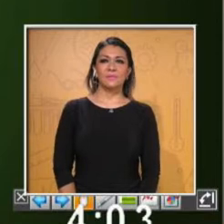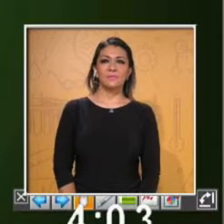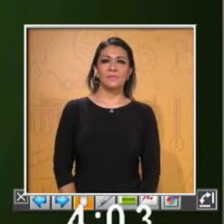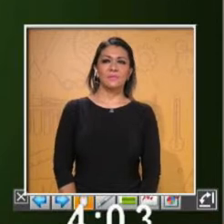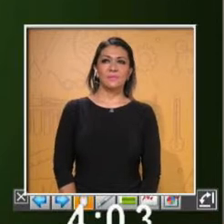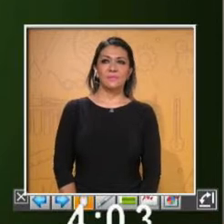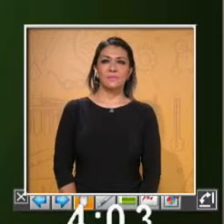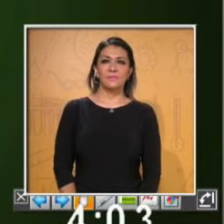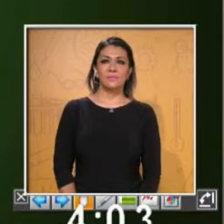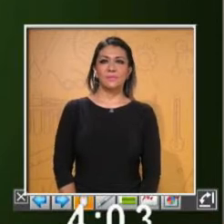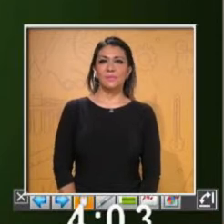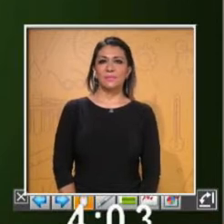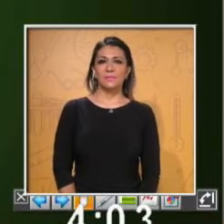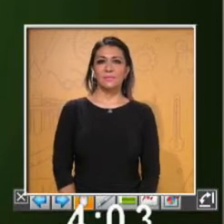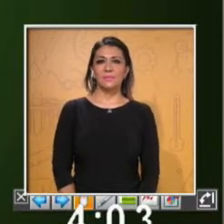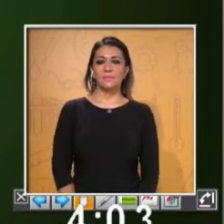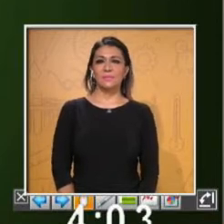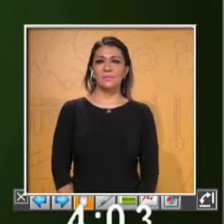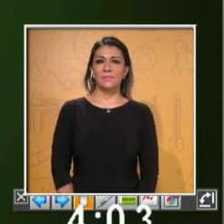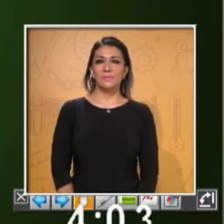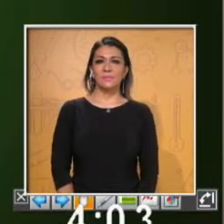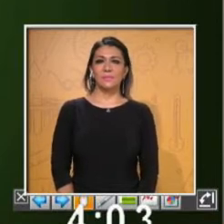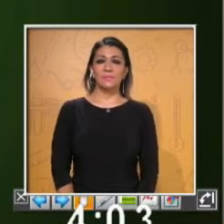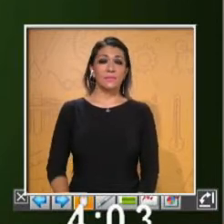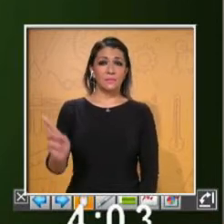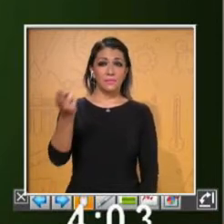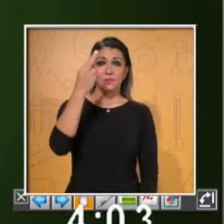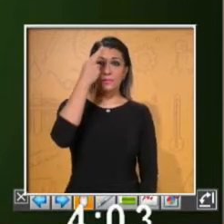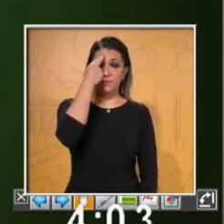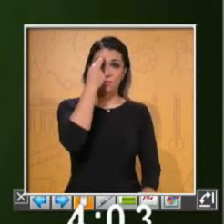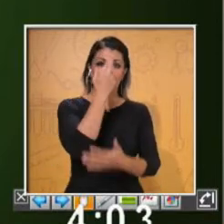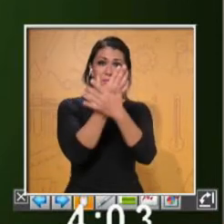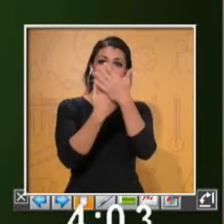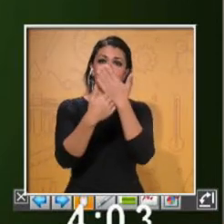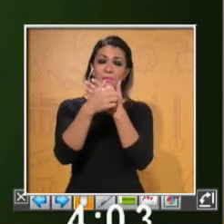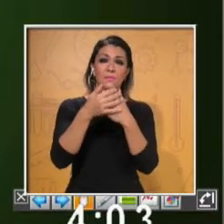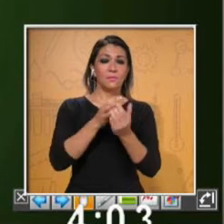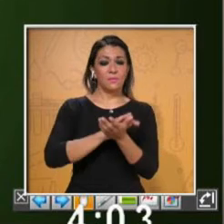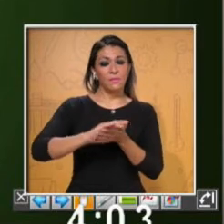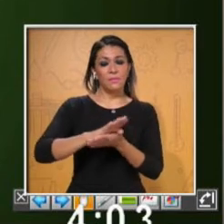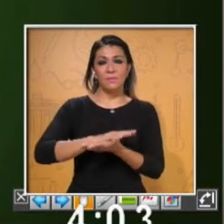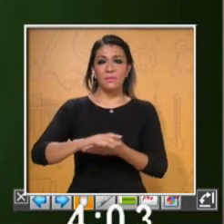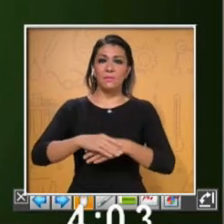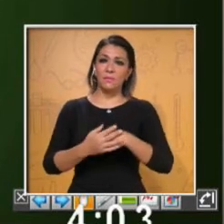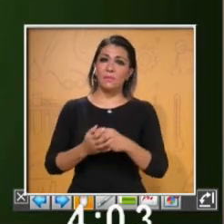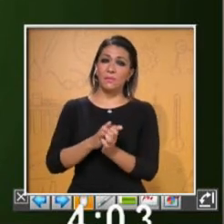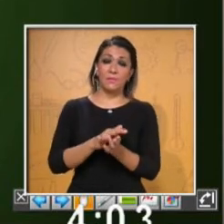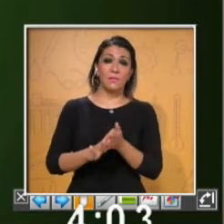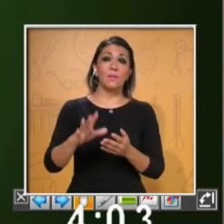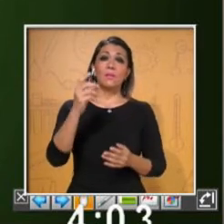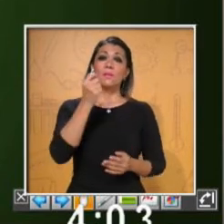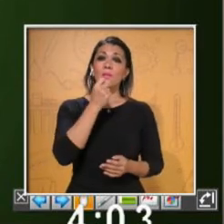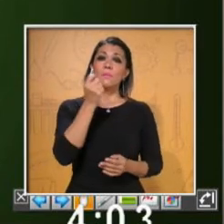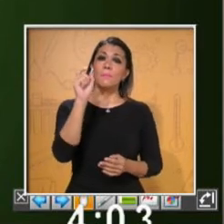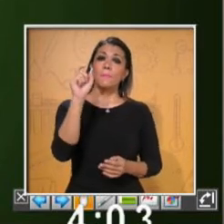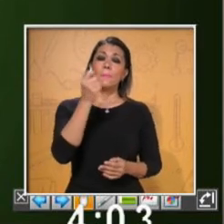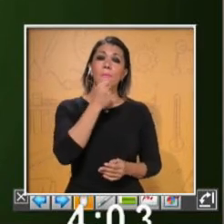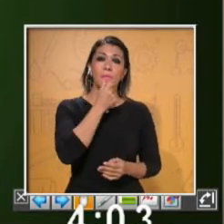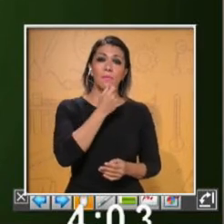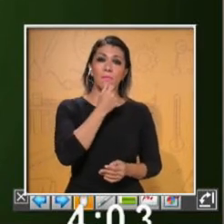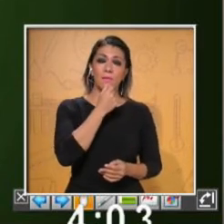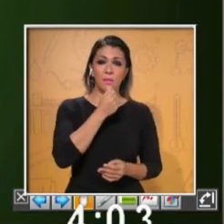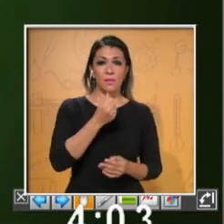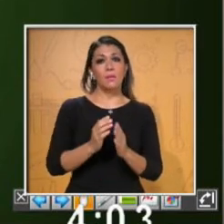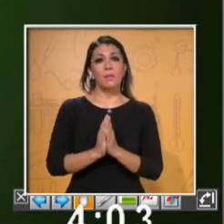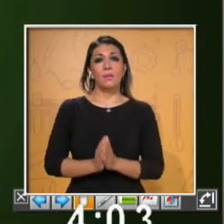for at least 20 seconds. Por favor, recuerda lavar tus manos durante por lo menos 20 segundos. Estas son